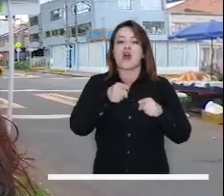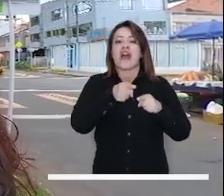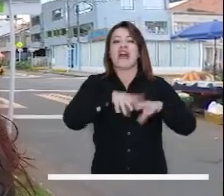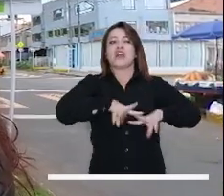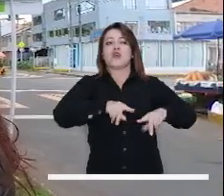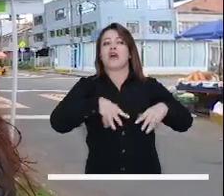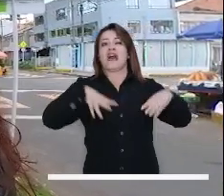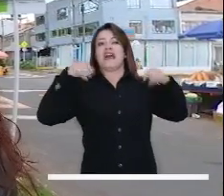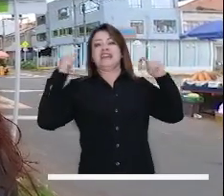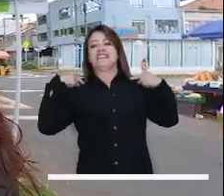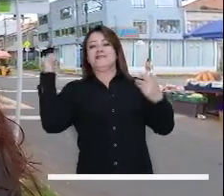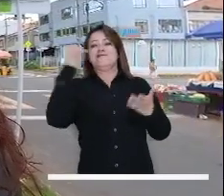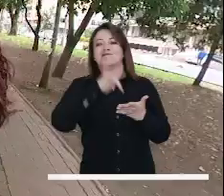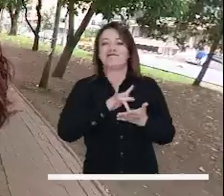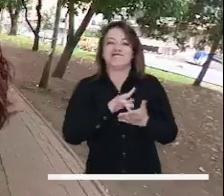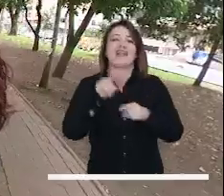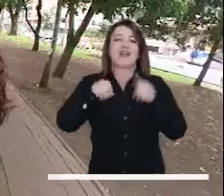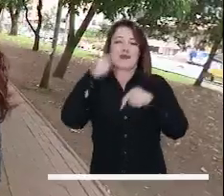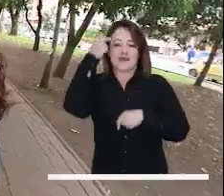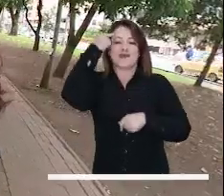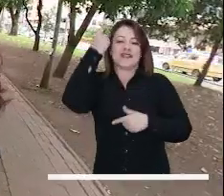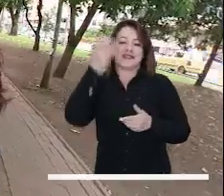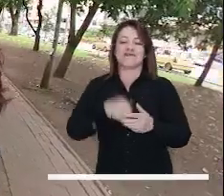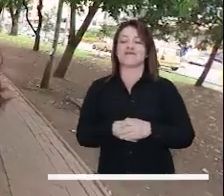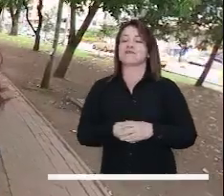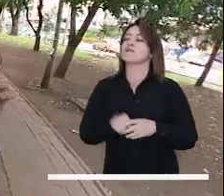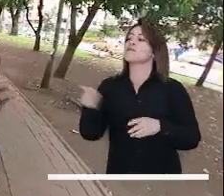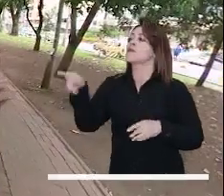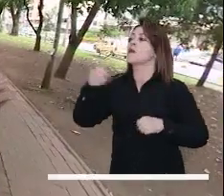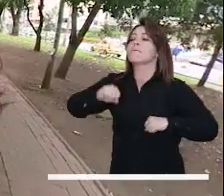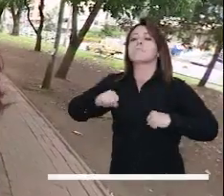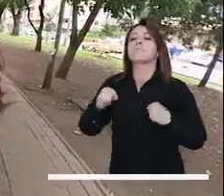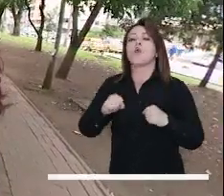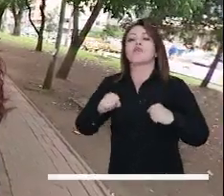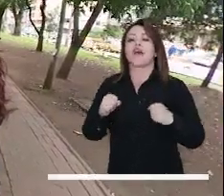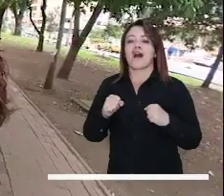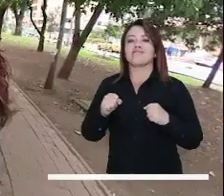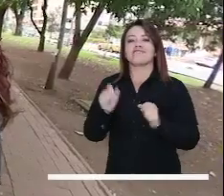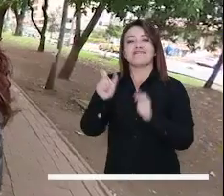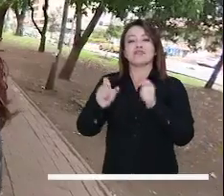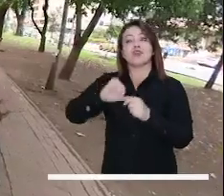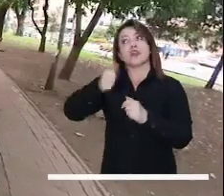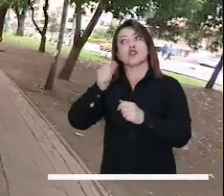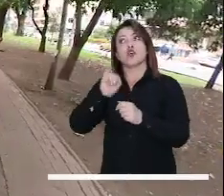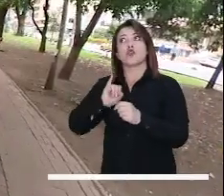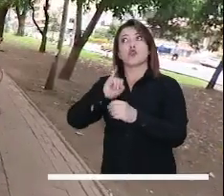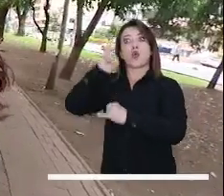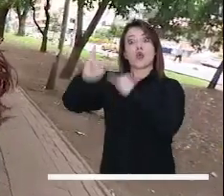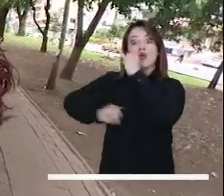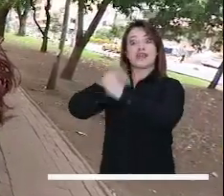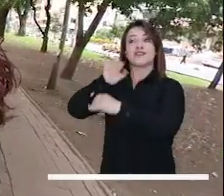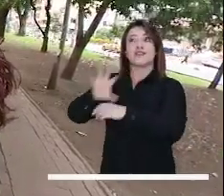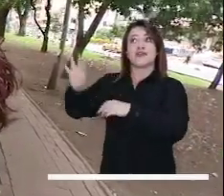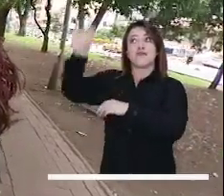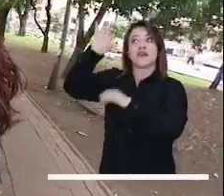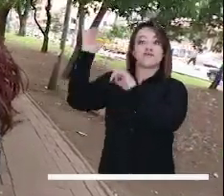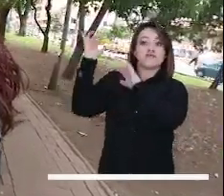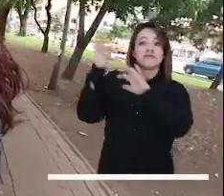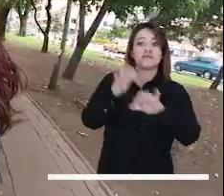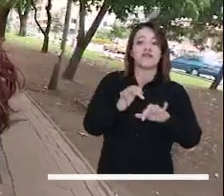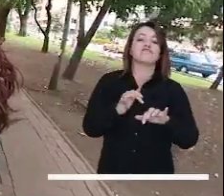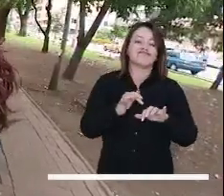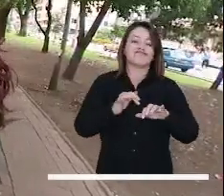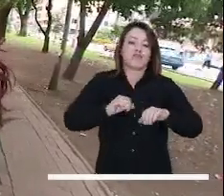vienen aquí a Bogotá. ¿Por qué cree usted que Bogotá es un destino turístico viable para los extranjeros? Bueno,